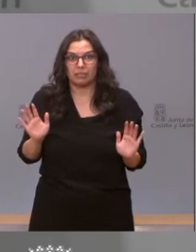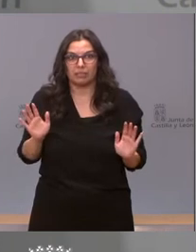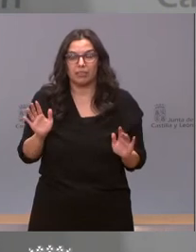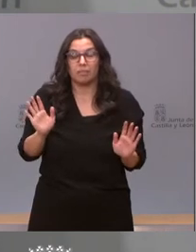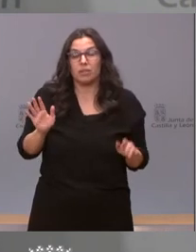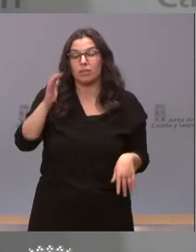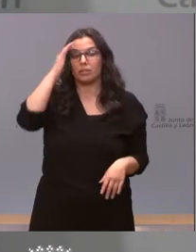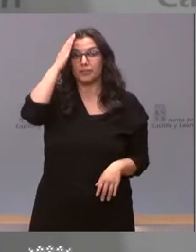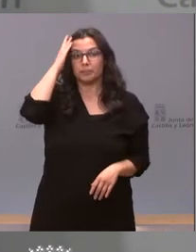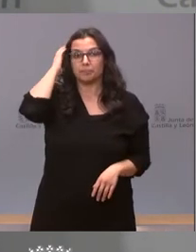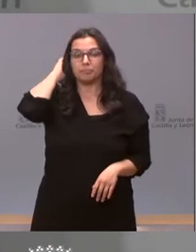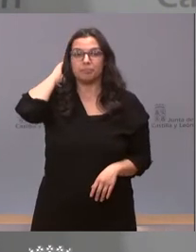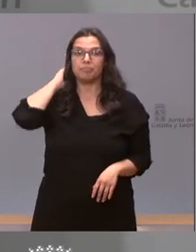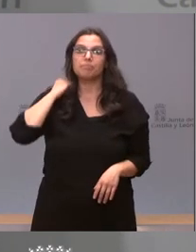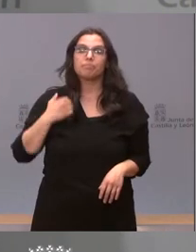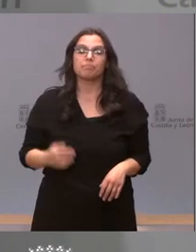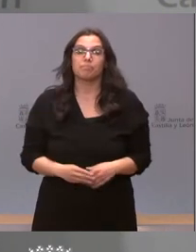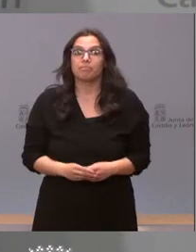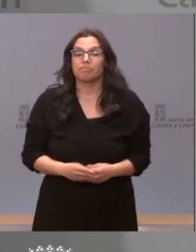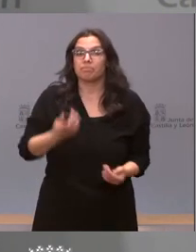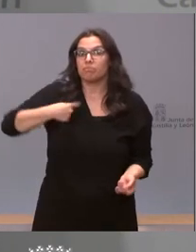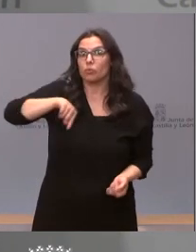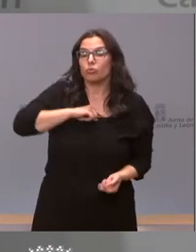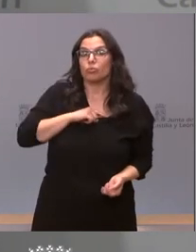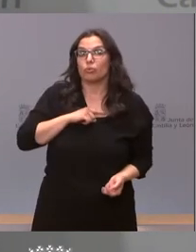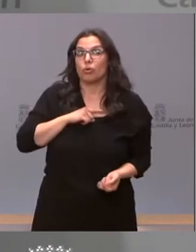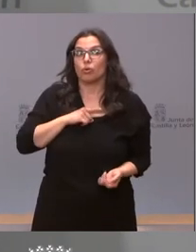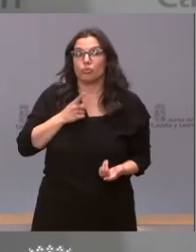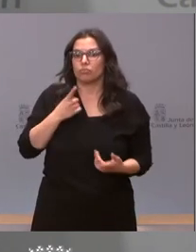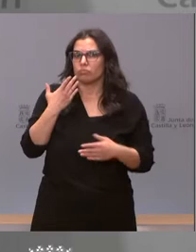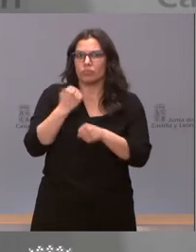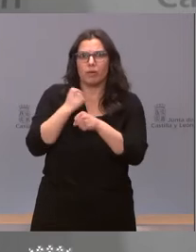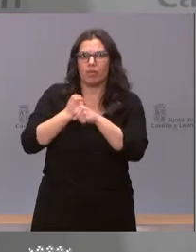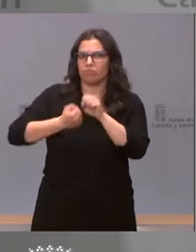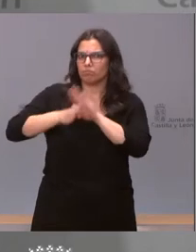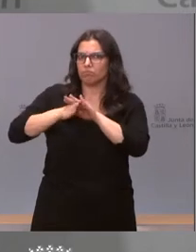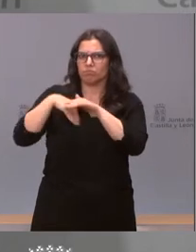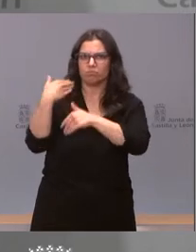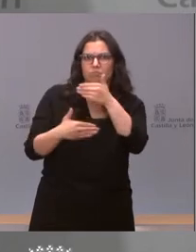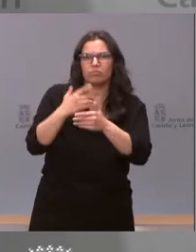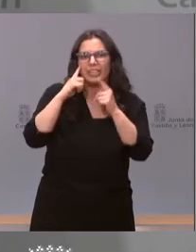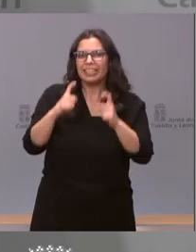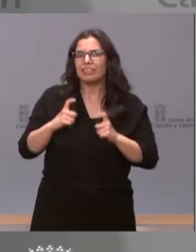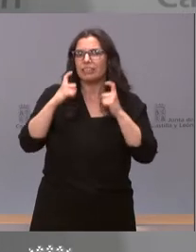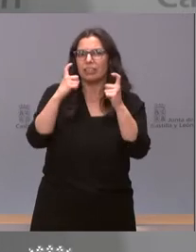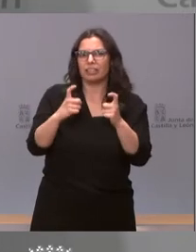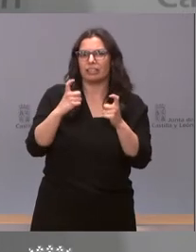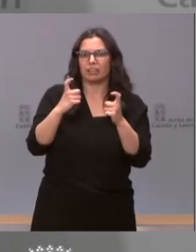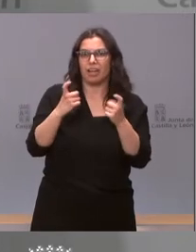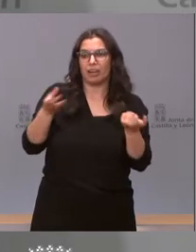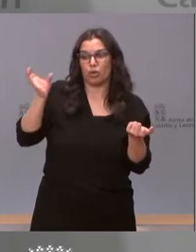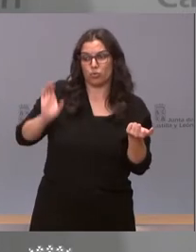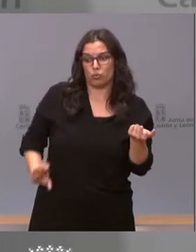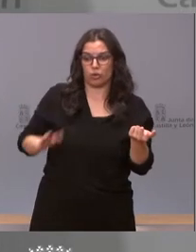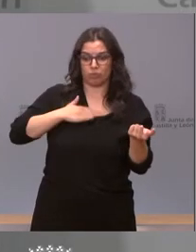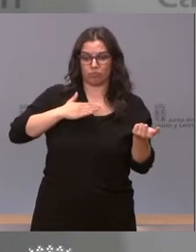nosotros vamos a seguir trabajando por intentar homologar los salarios de nuestros